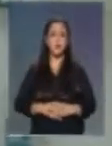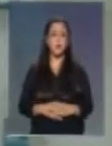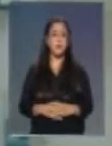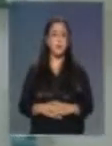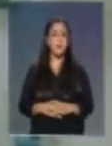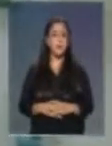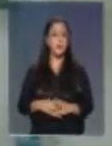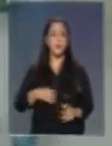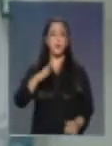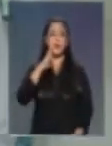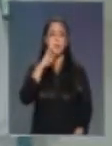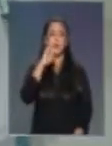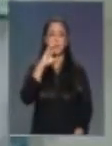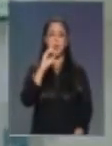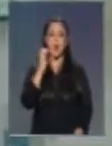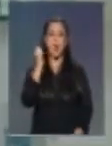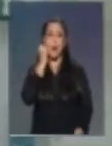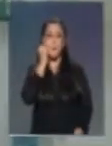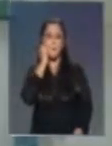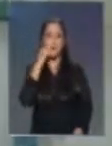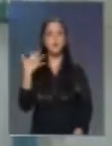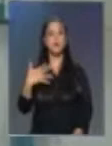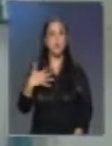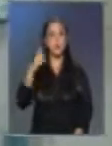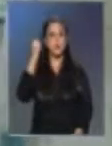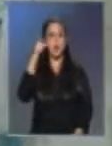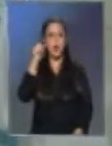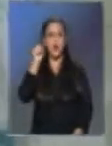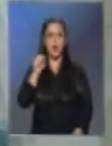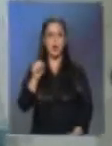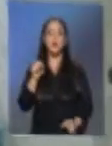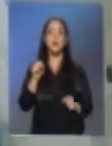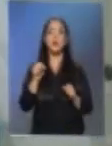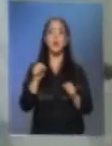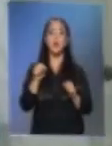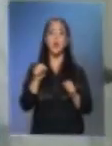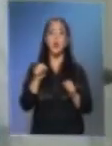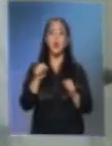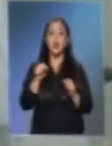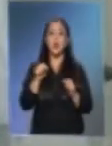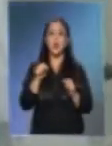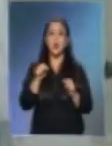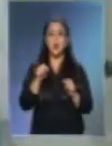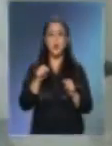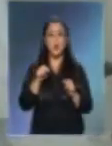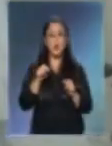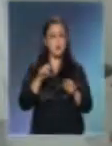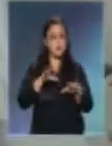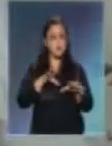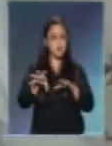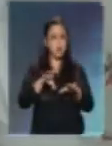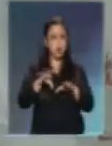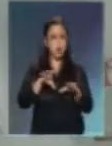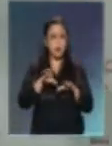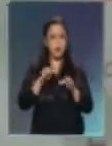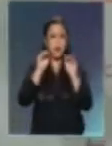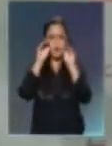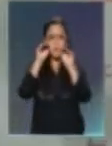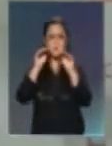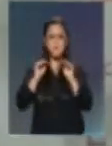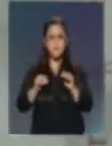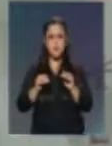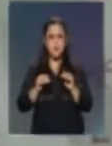El bioplástico es muy importante entender que es un material que tiene las mismas propiedades tanto